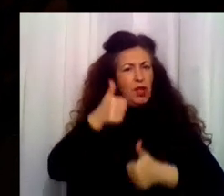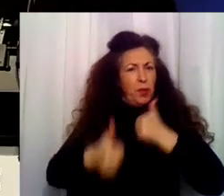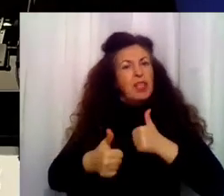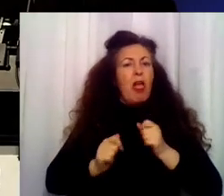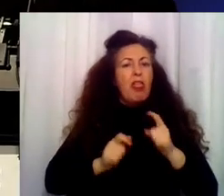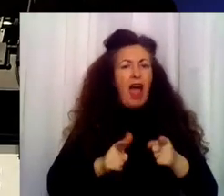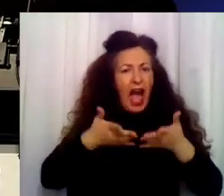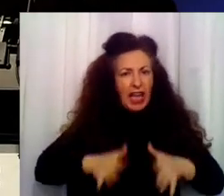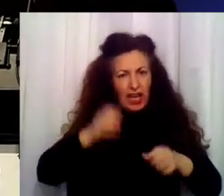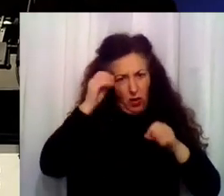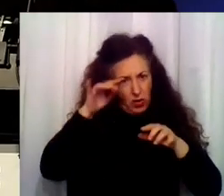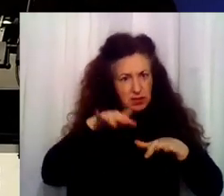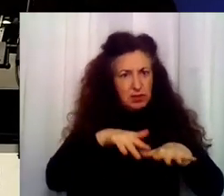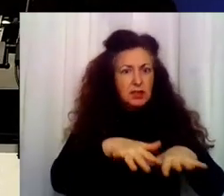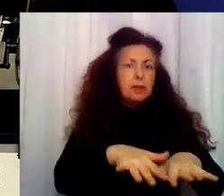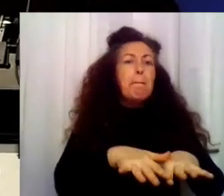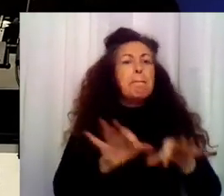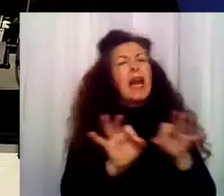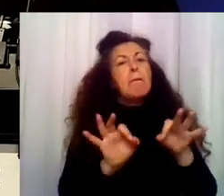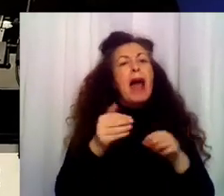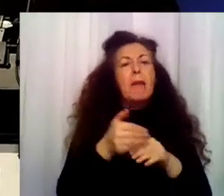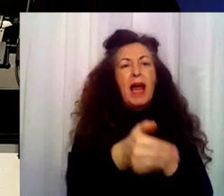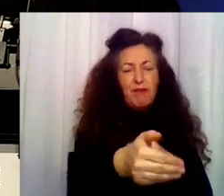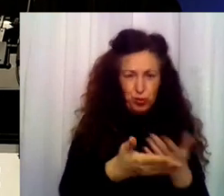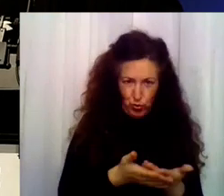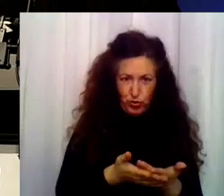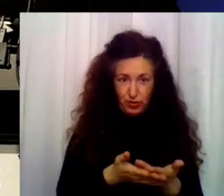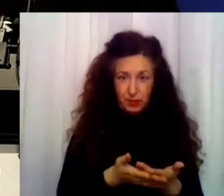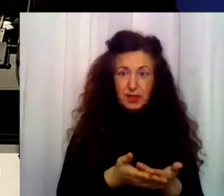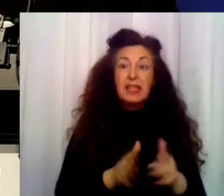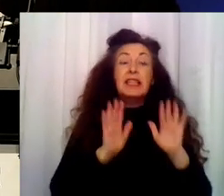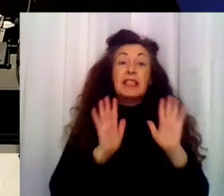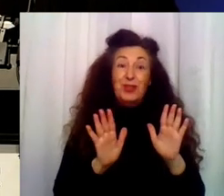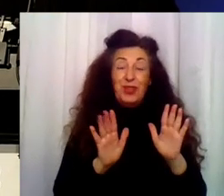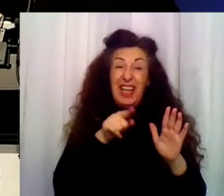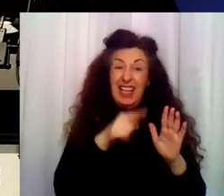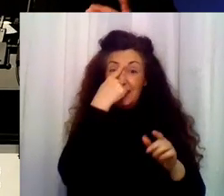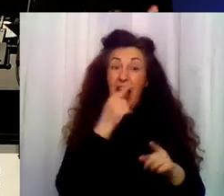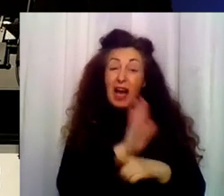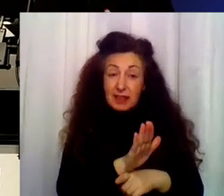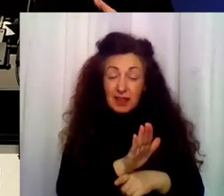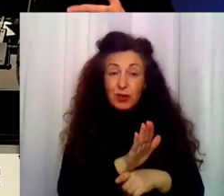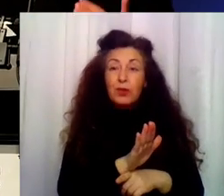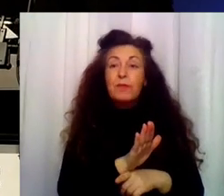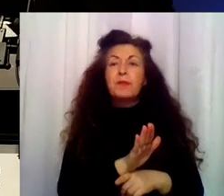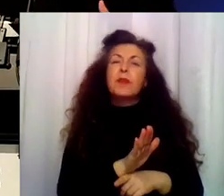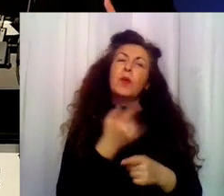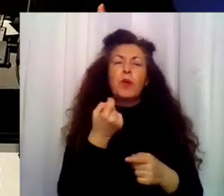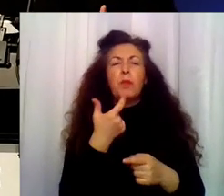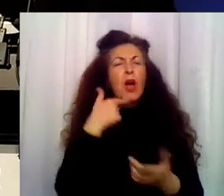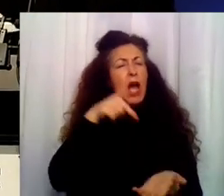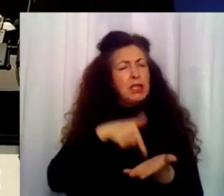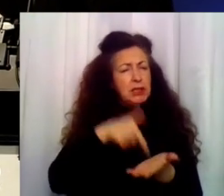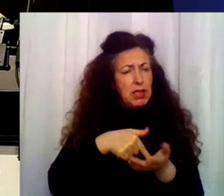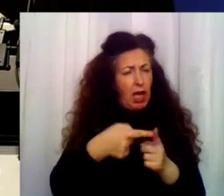pero... Olvidando, claro, el bienestar emocional. Sí, sí, pero sería fácil decir que esa actitud a un tiempo sobreexigente y